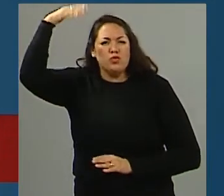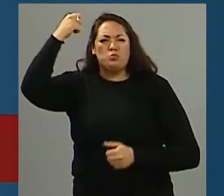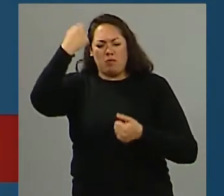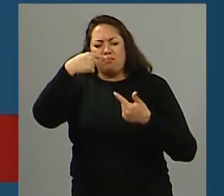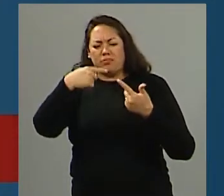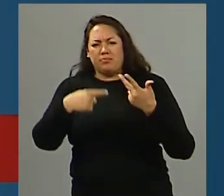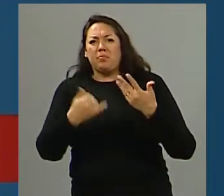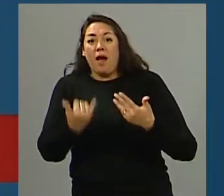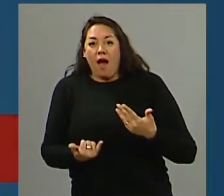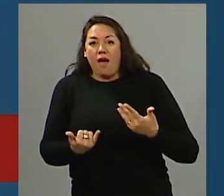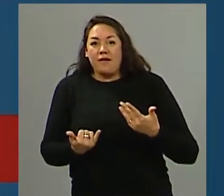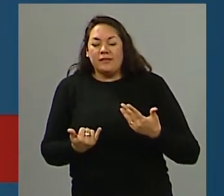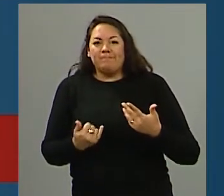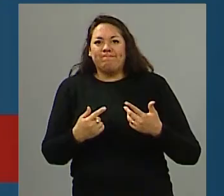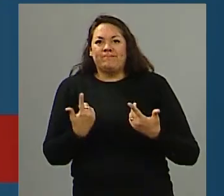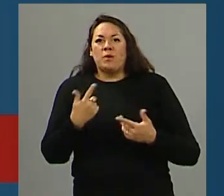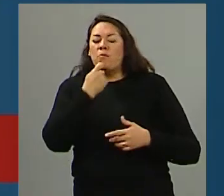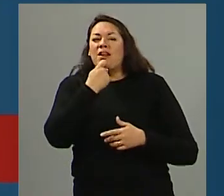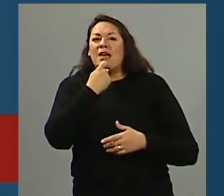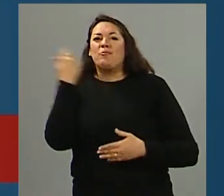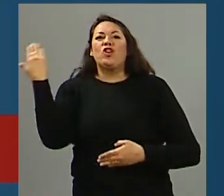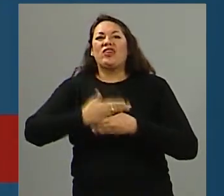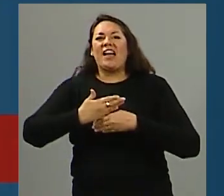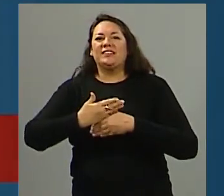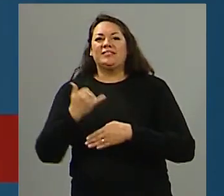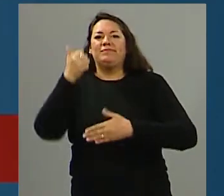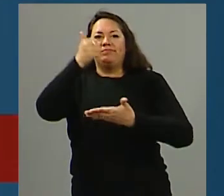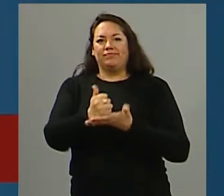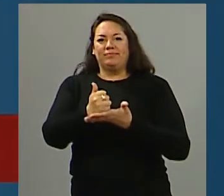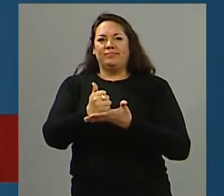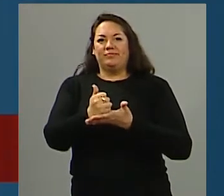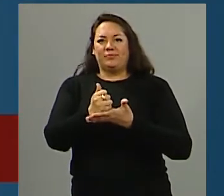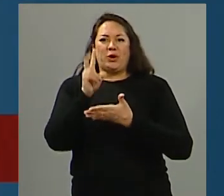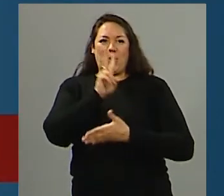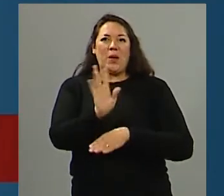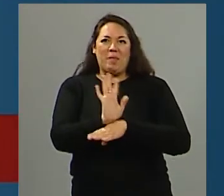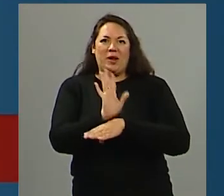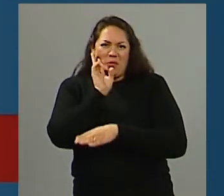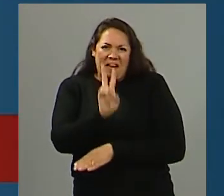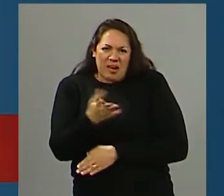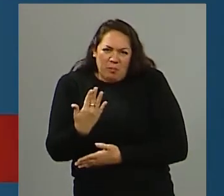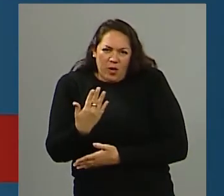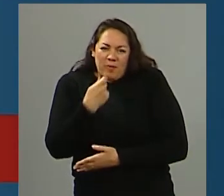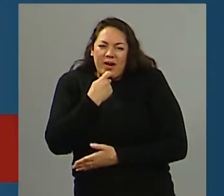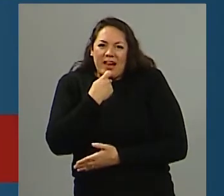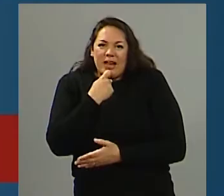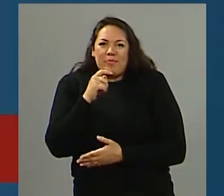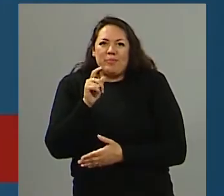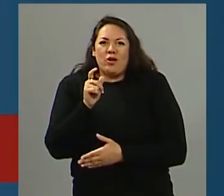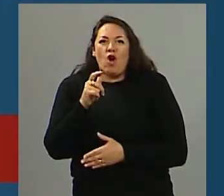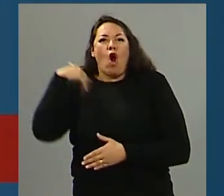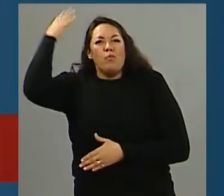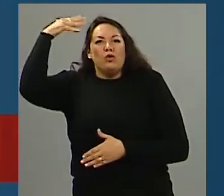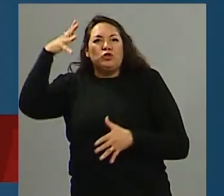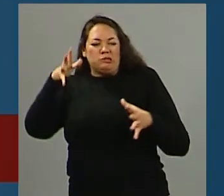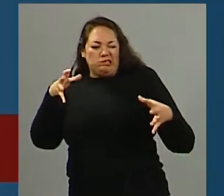si uno se toma un taxi en Nueva York y uno lo podía ver en una película de Denzel Walshito donde estaban apretando a musulmán